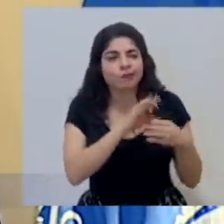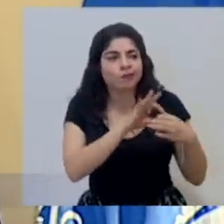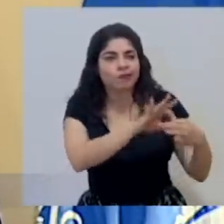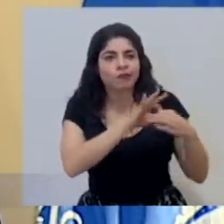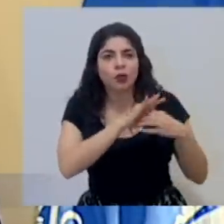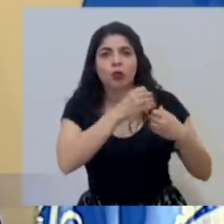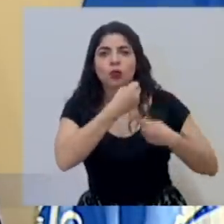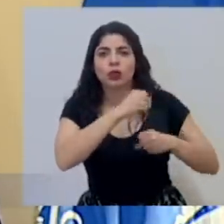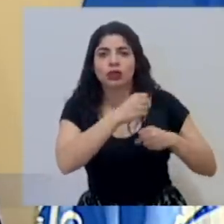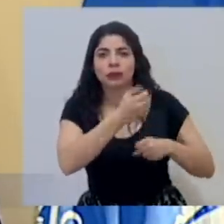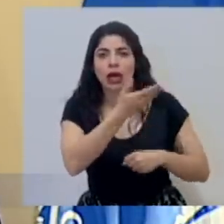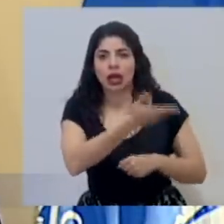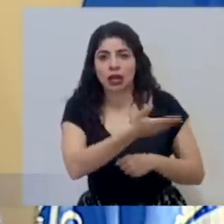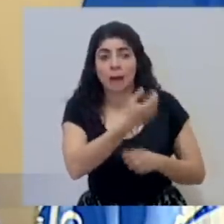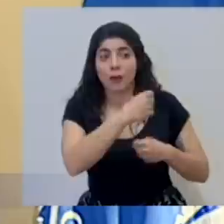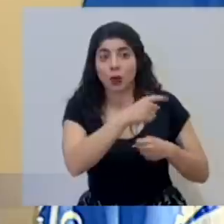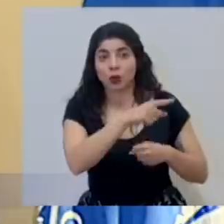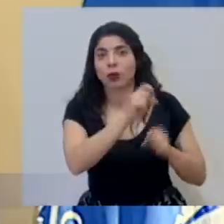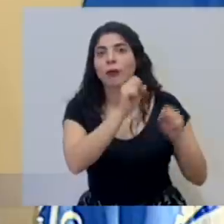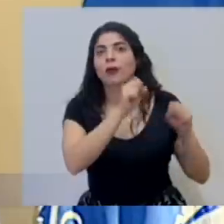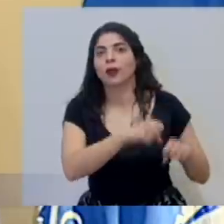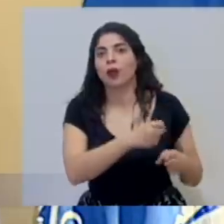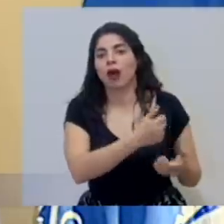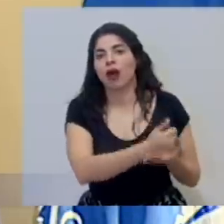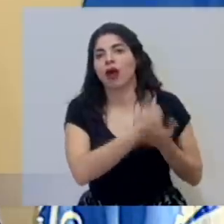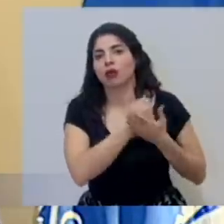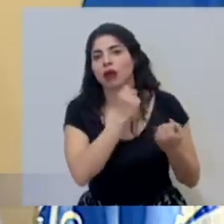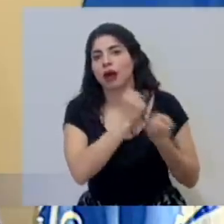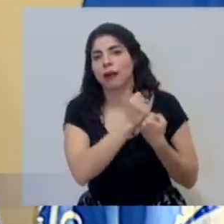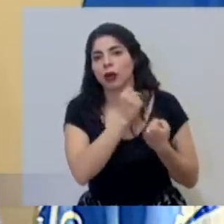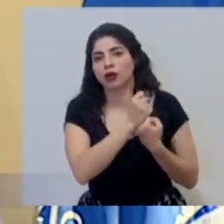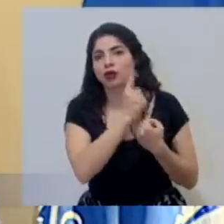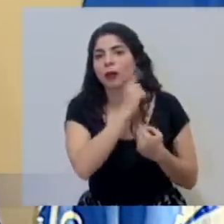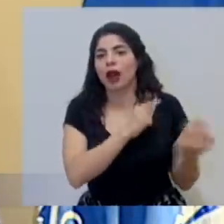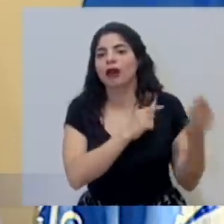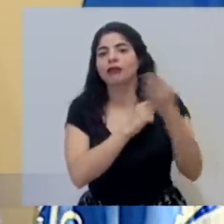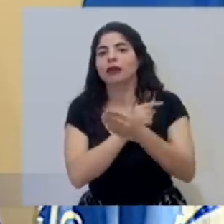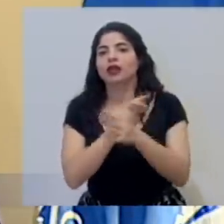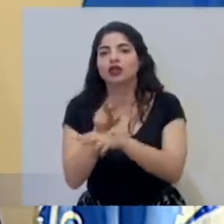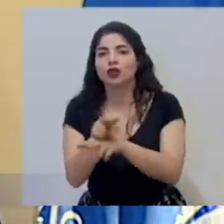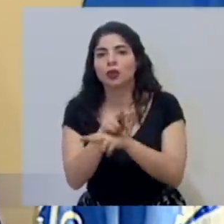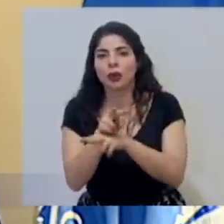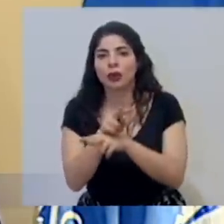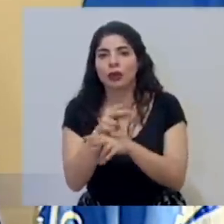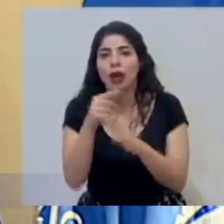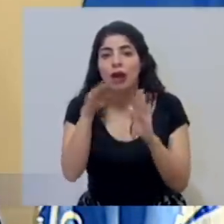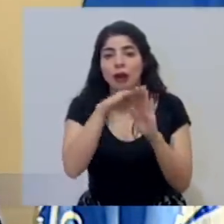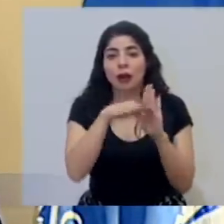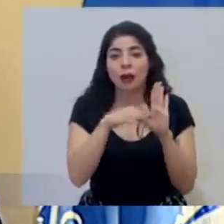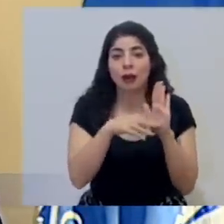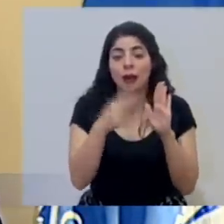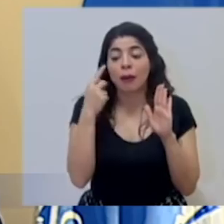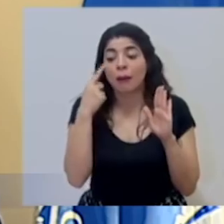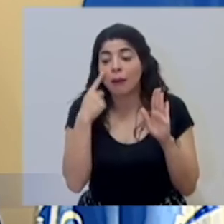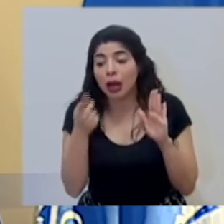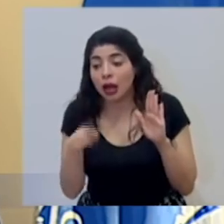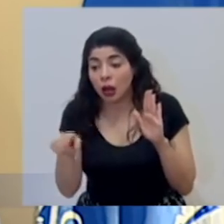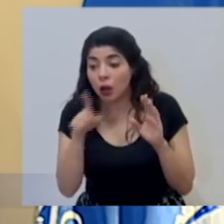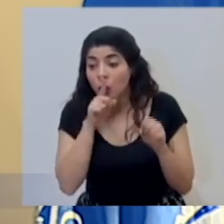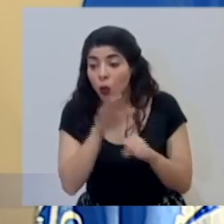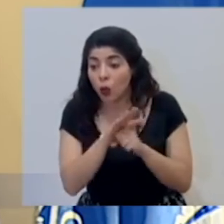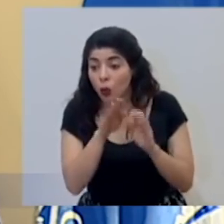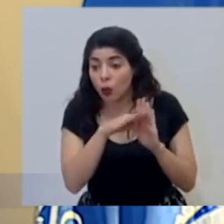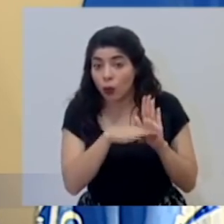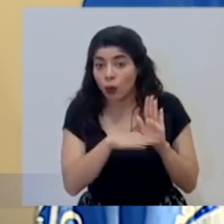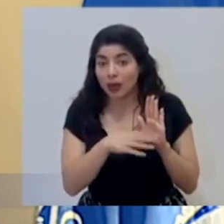municipalidades que son pues los que pueden también dar un apoyo mayor en la parte de supervisión y cumplimiento de las medidas que se puedan